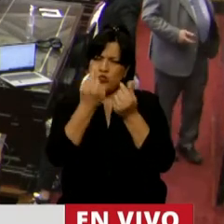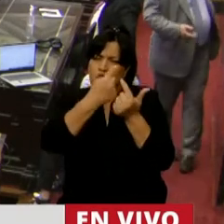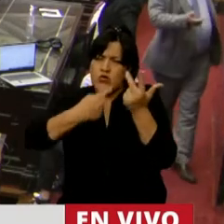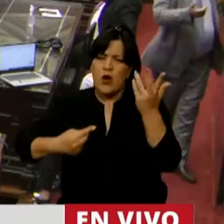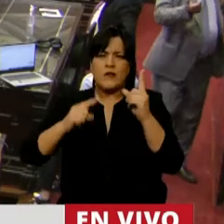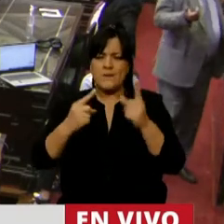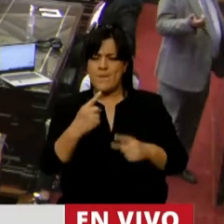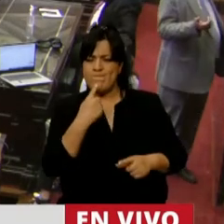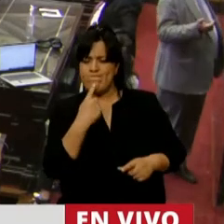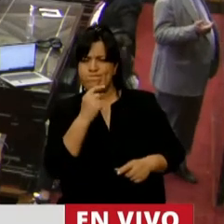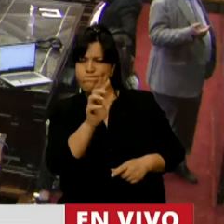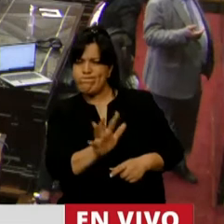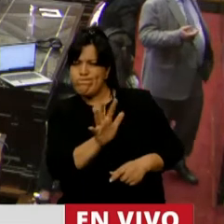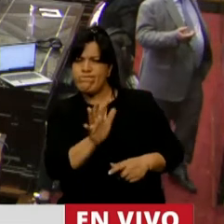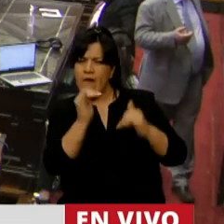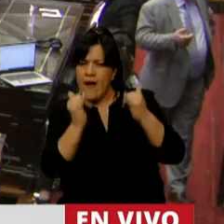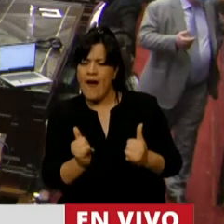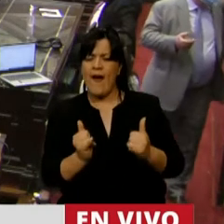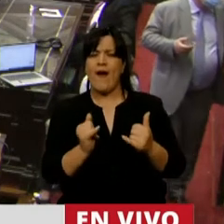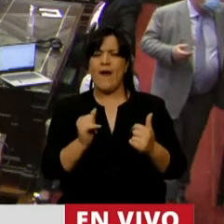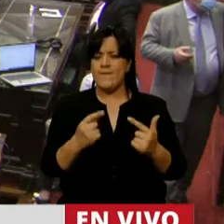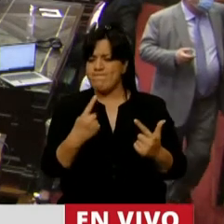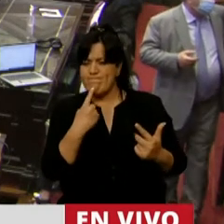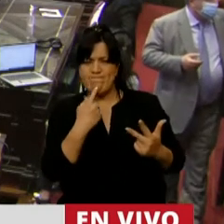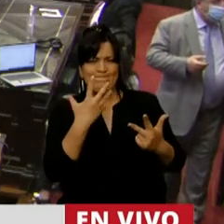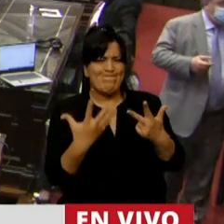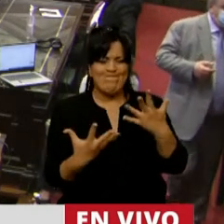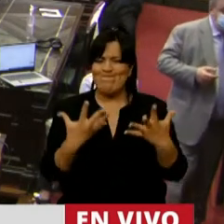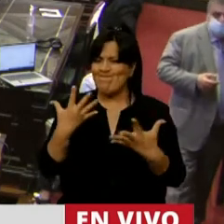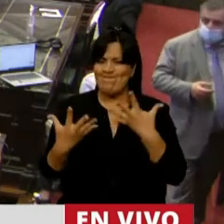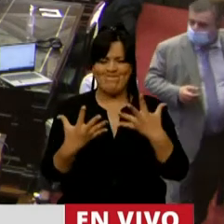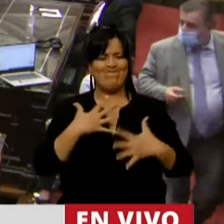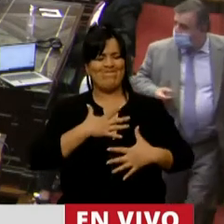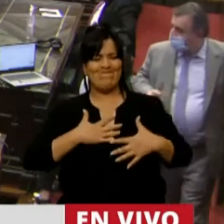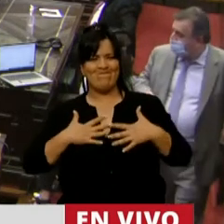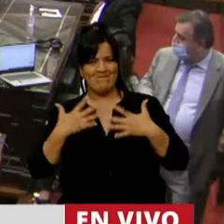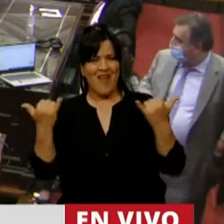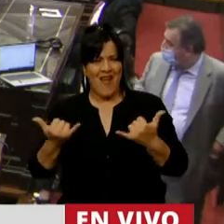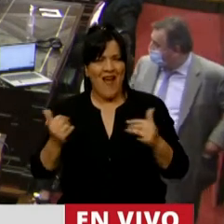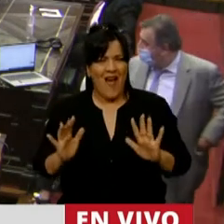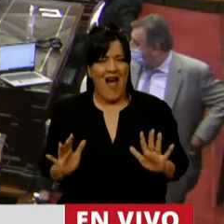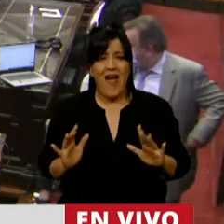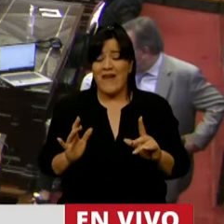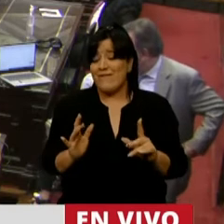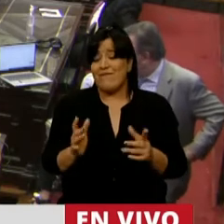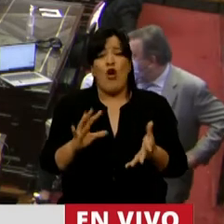con dudas, con inquietudes e incertidumbres que son propias de la